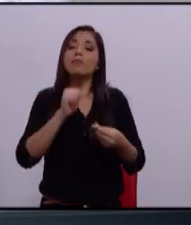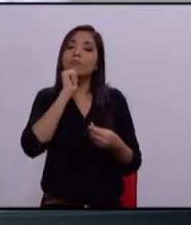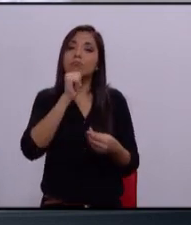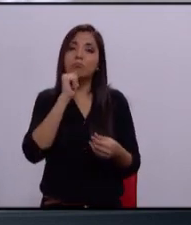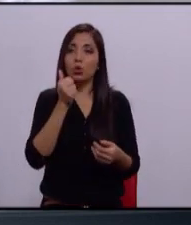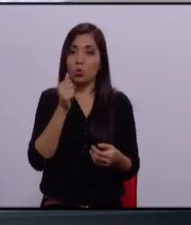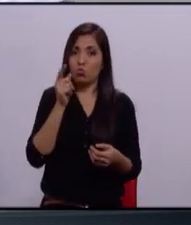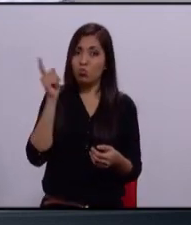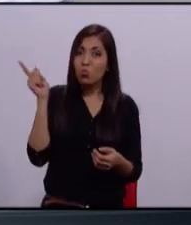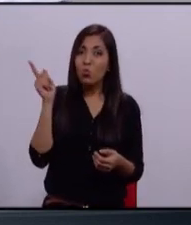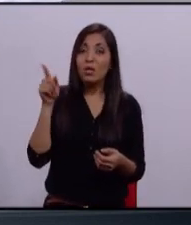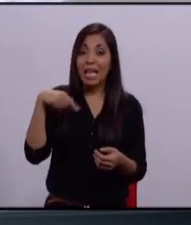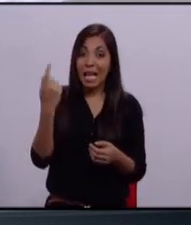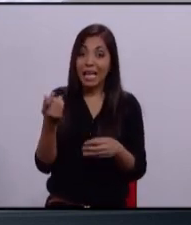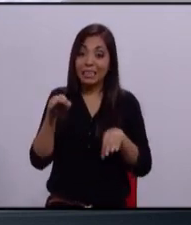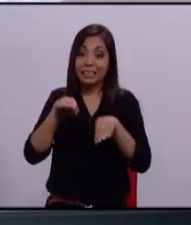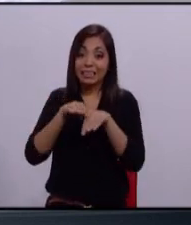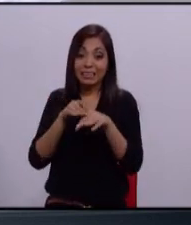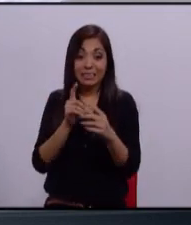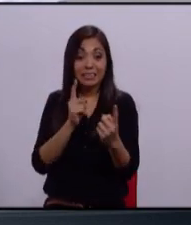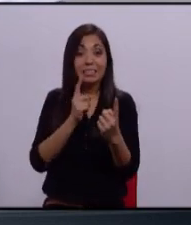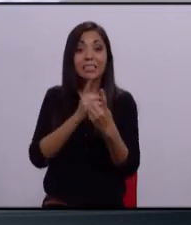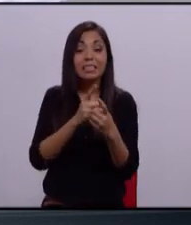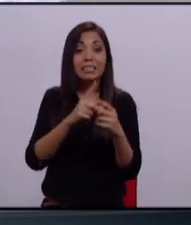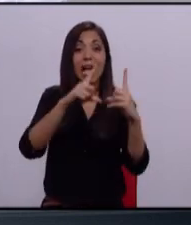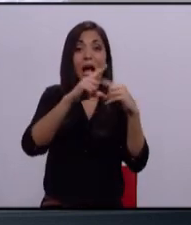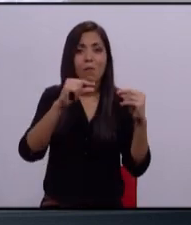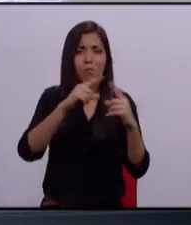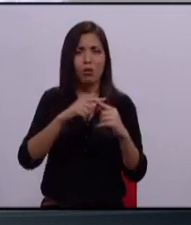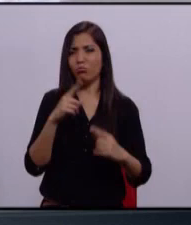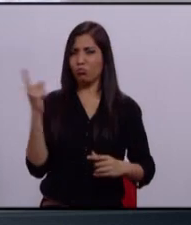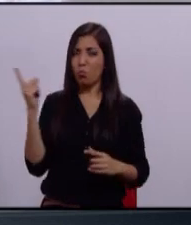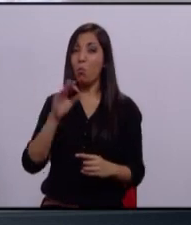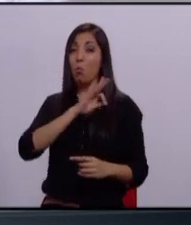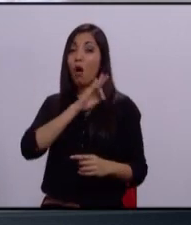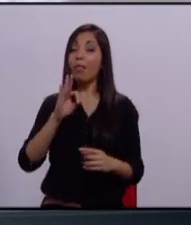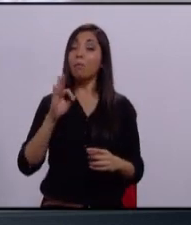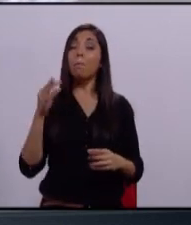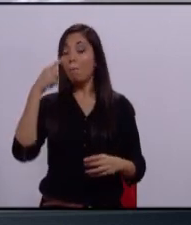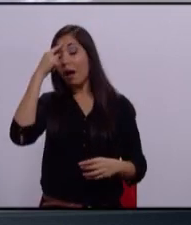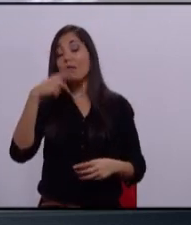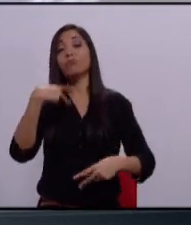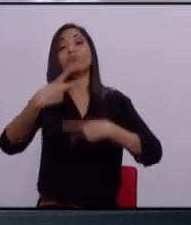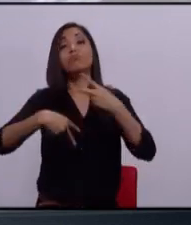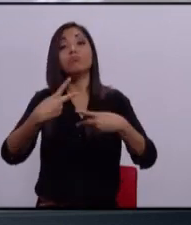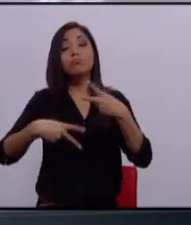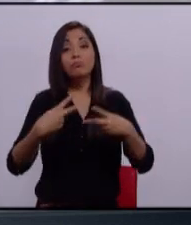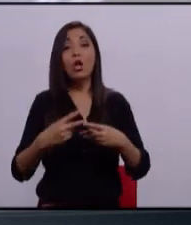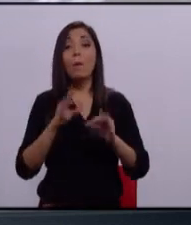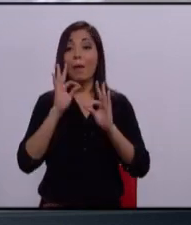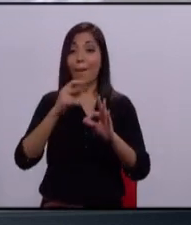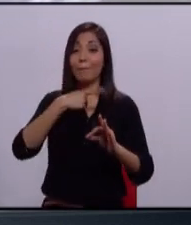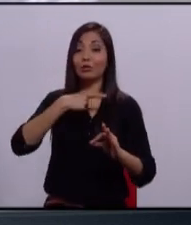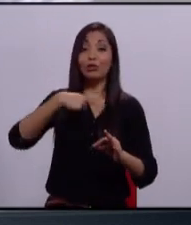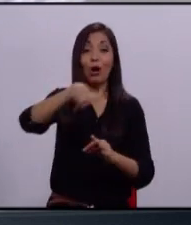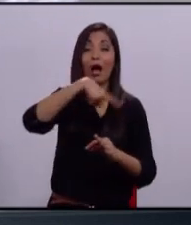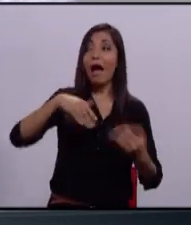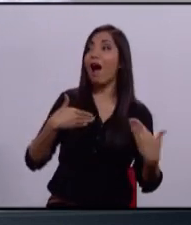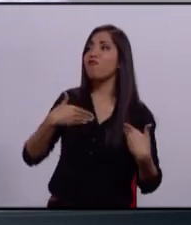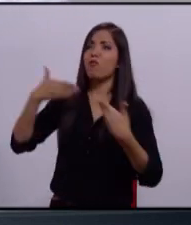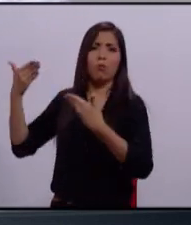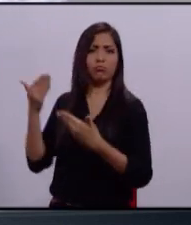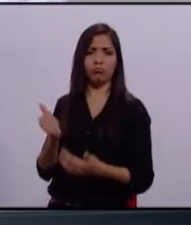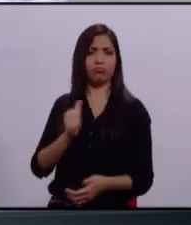tú eres ya cercano a los apopanos, ni eres digno, ni eficiente y mucho menos confiable para los apopanos.